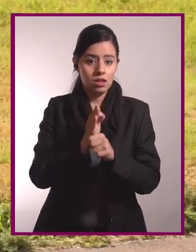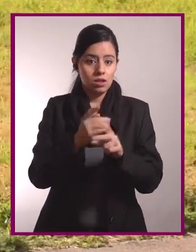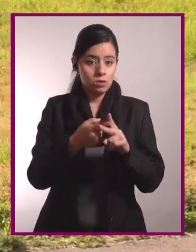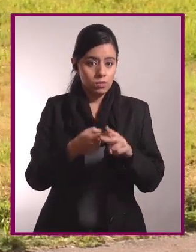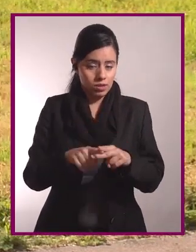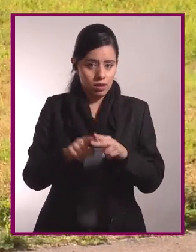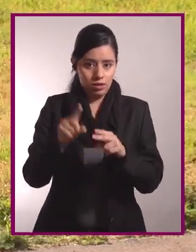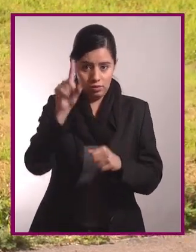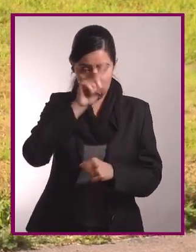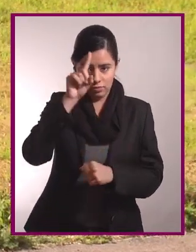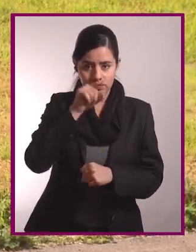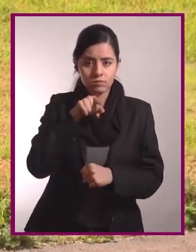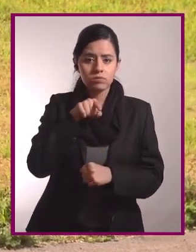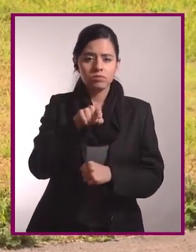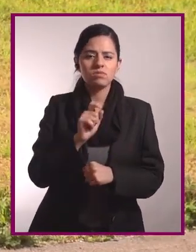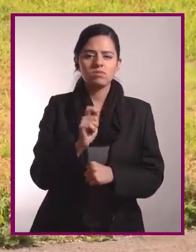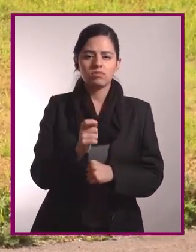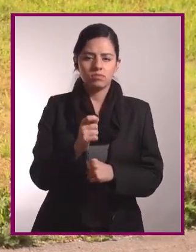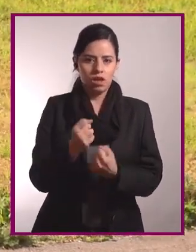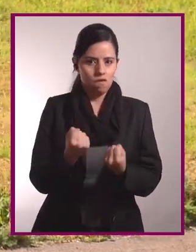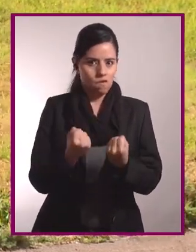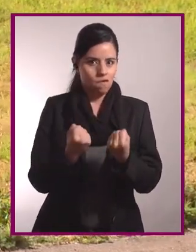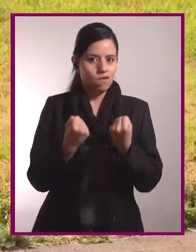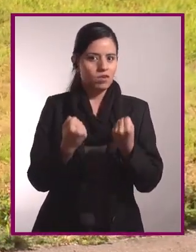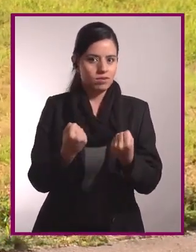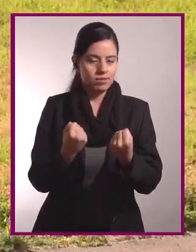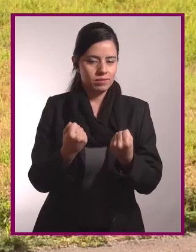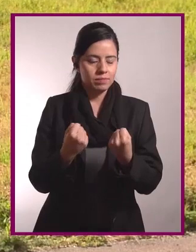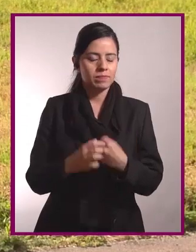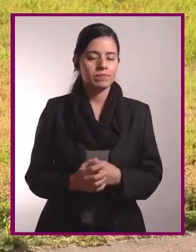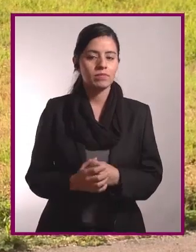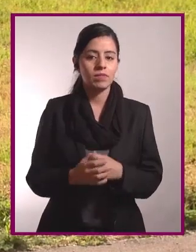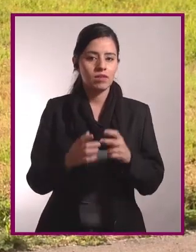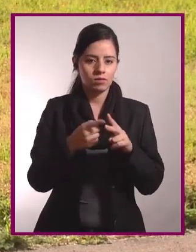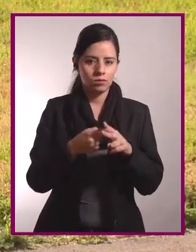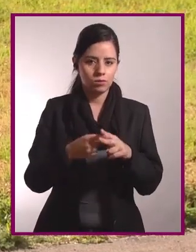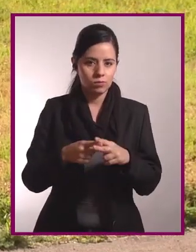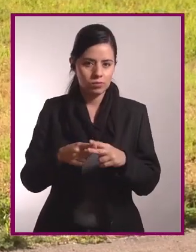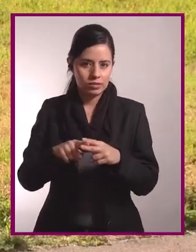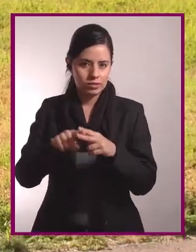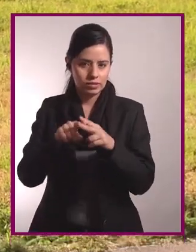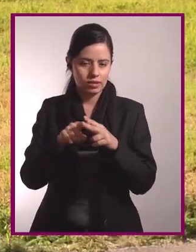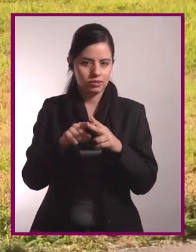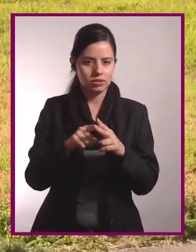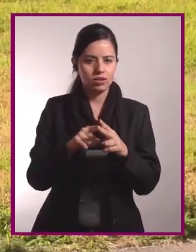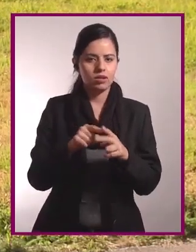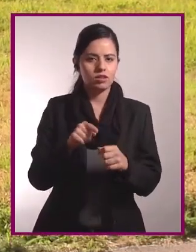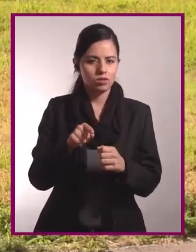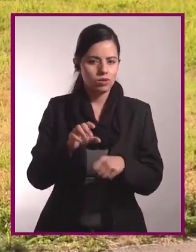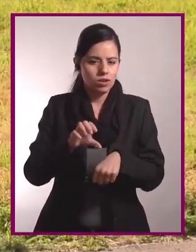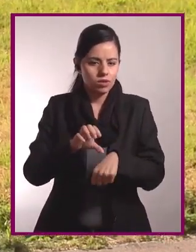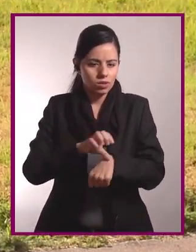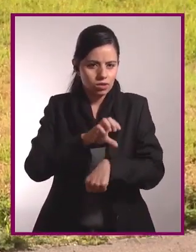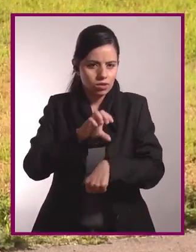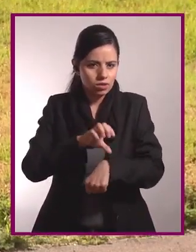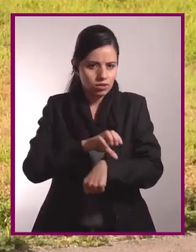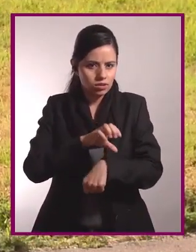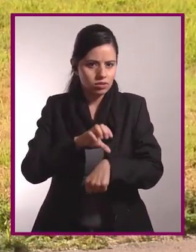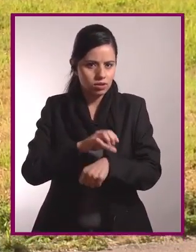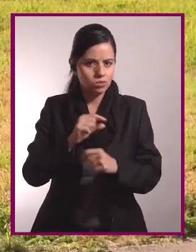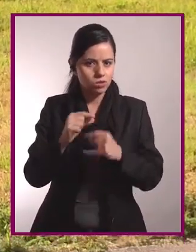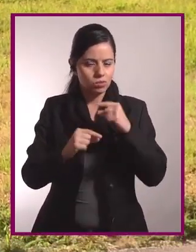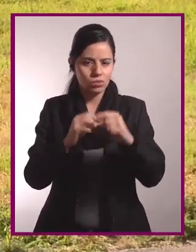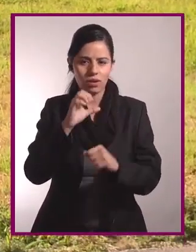Iniciaremos nuestra rutina de hoy que corresponde al trabajo de fuerza. Arrancaremos con una rutina de calentamiento para